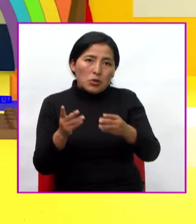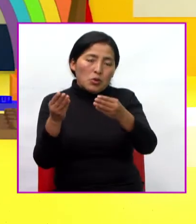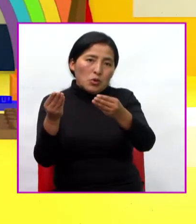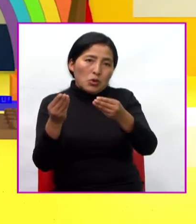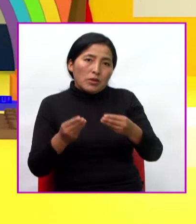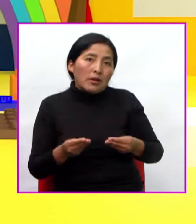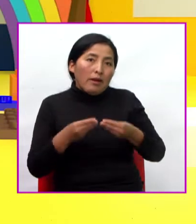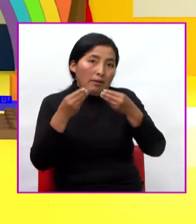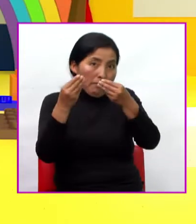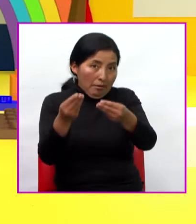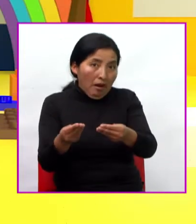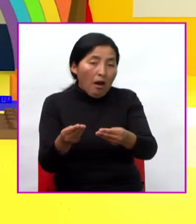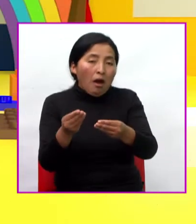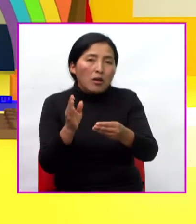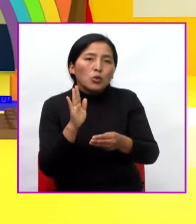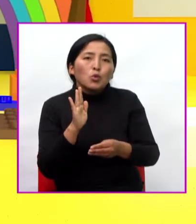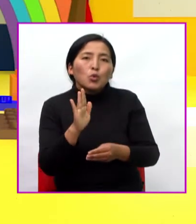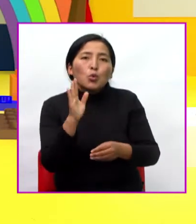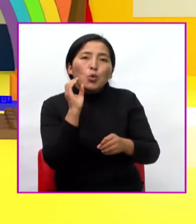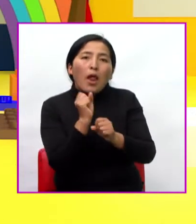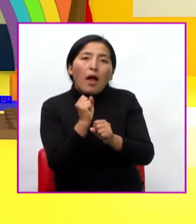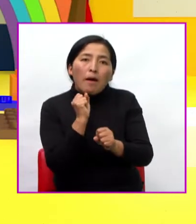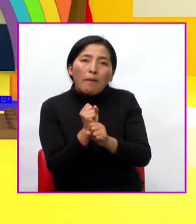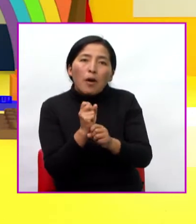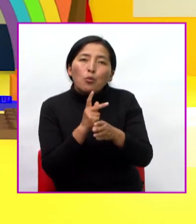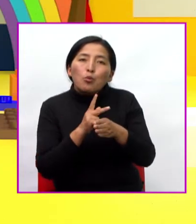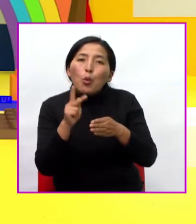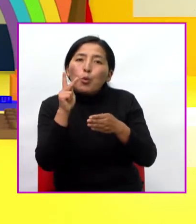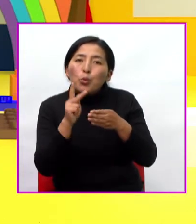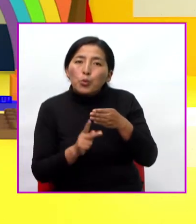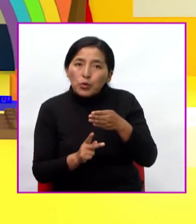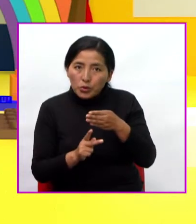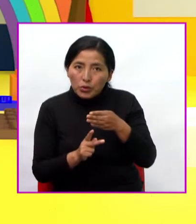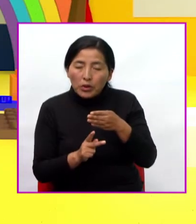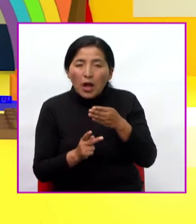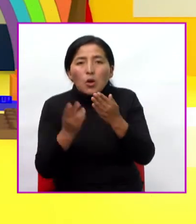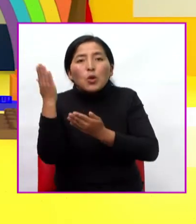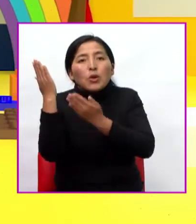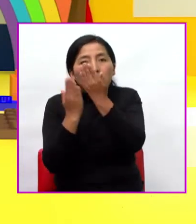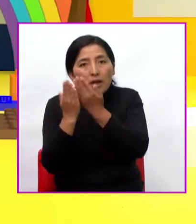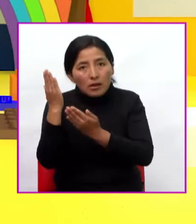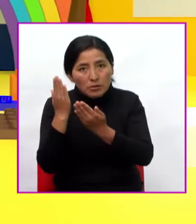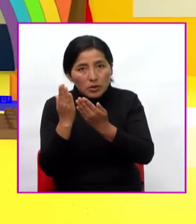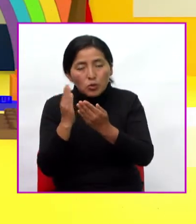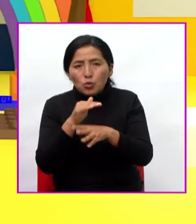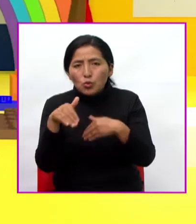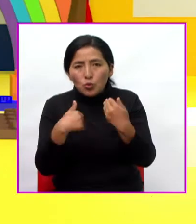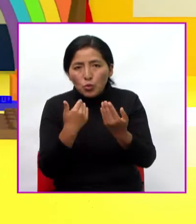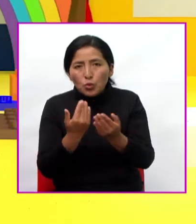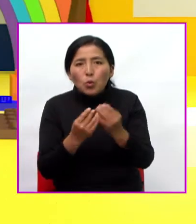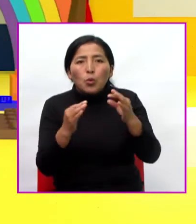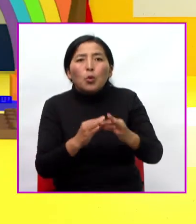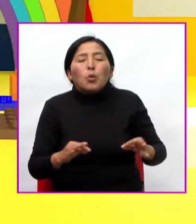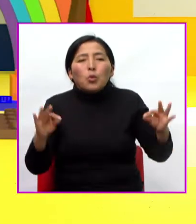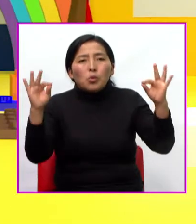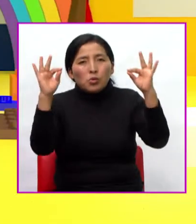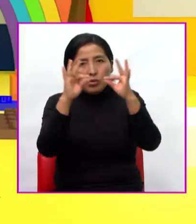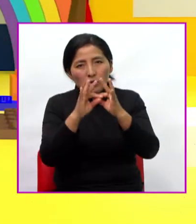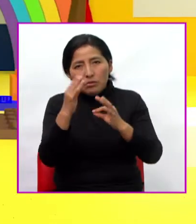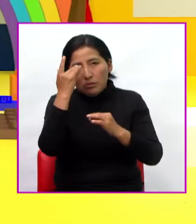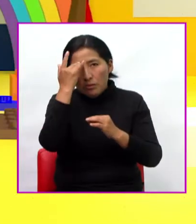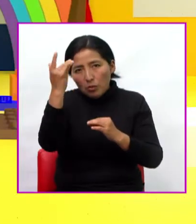O algún oficio que ellos ofrezcan Son muy importantes Porque ellas